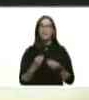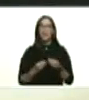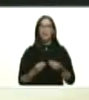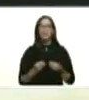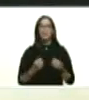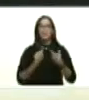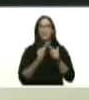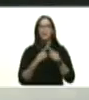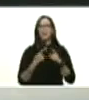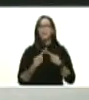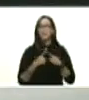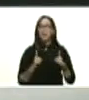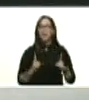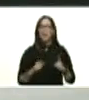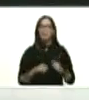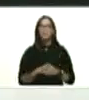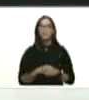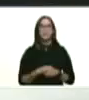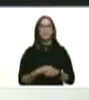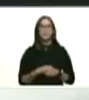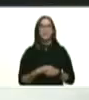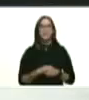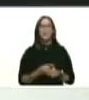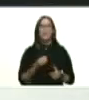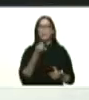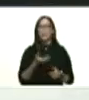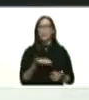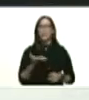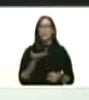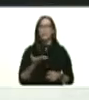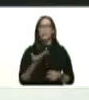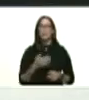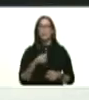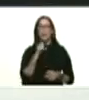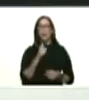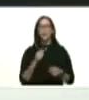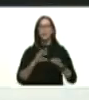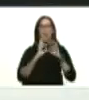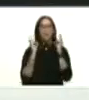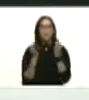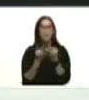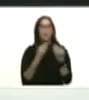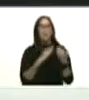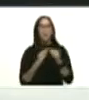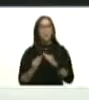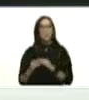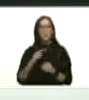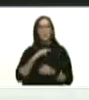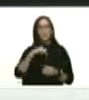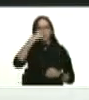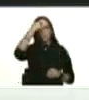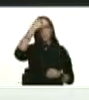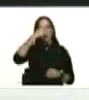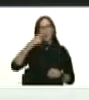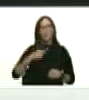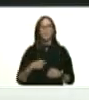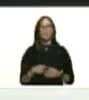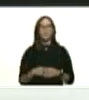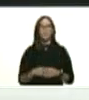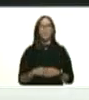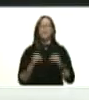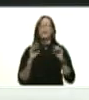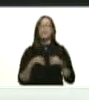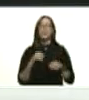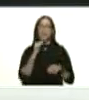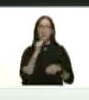diversas fuentes para el vital líquido de la familia de la comunidad de nuestro pueblo y a sembrar